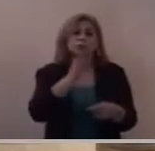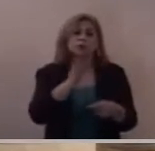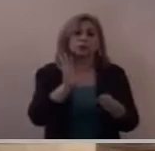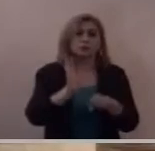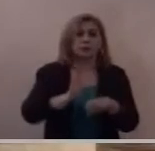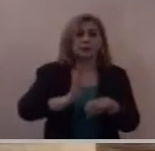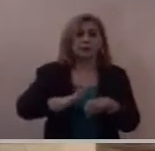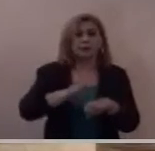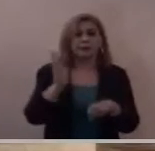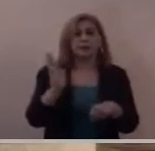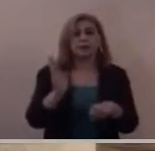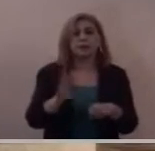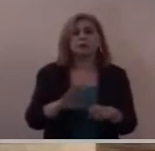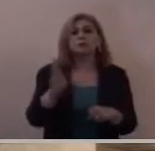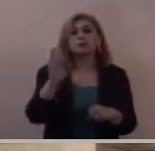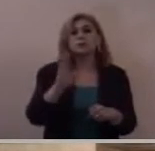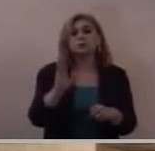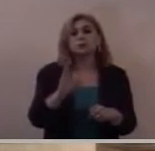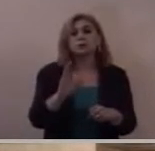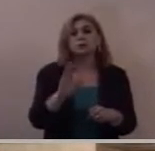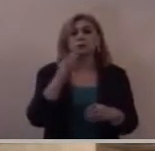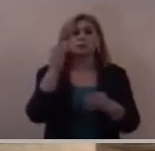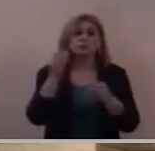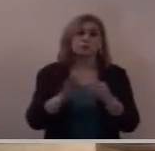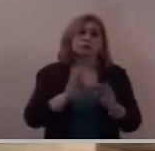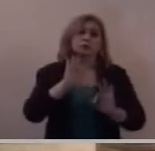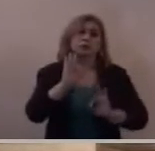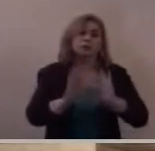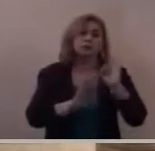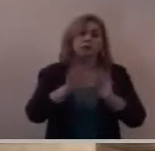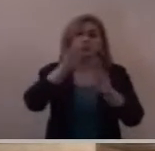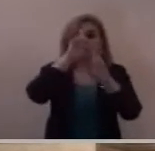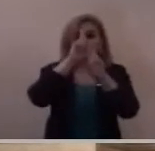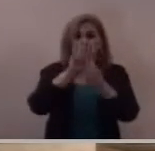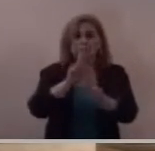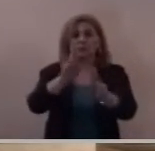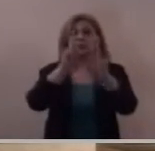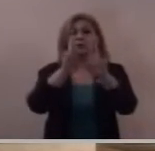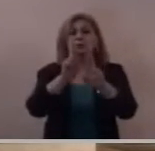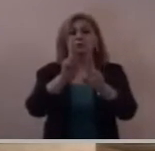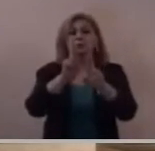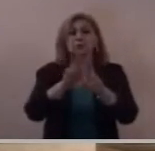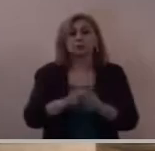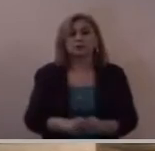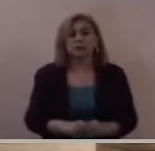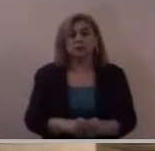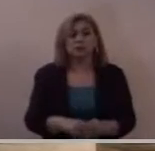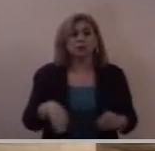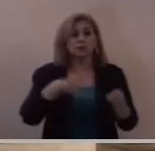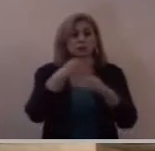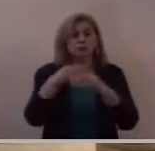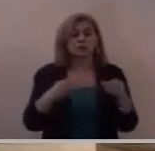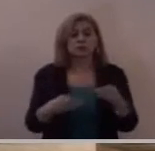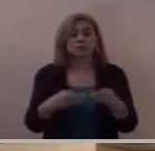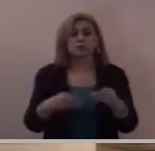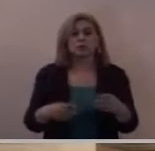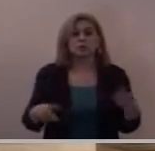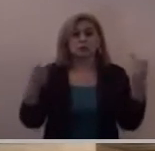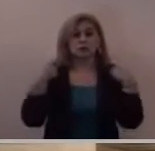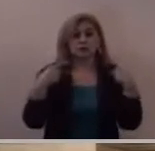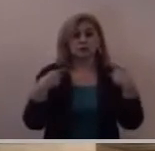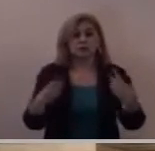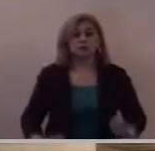cuando se trata de respetar a la comunidad donde vive a